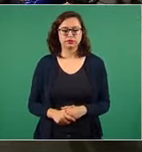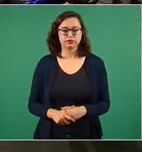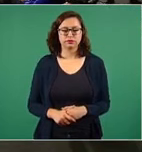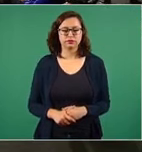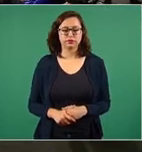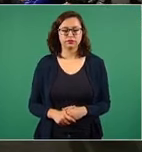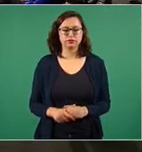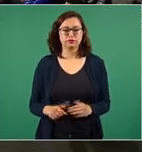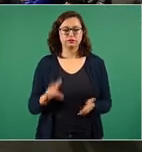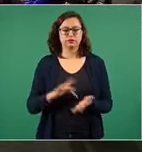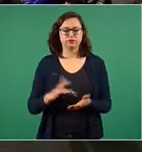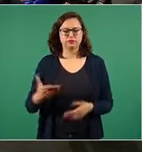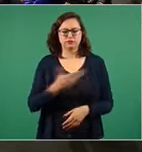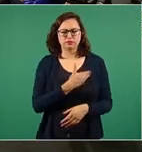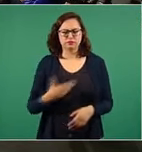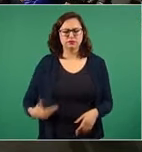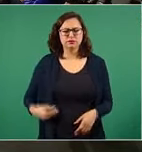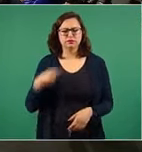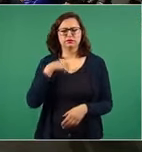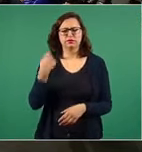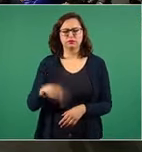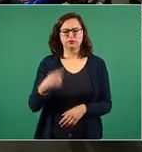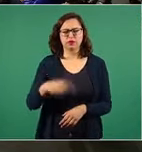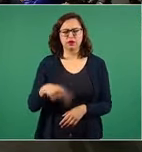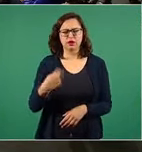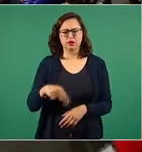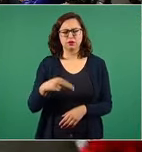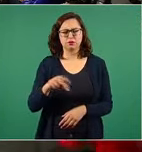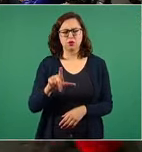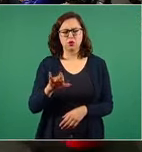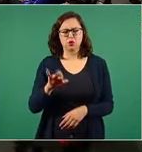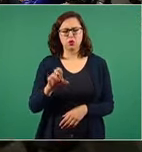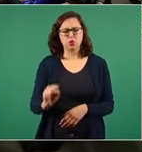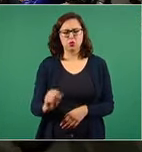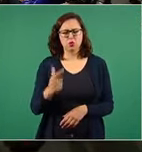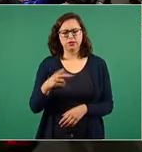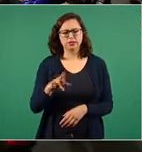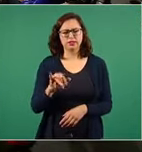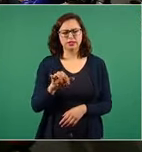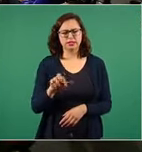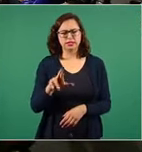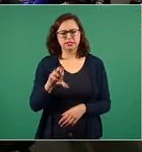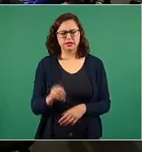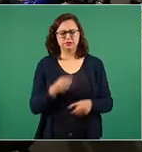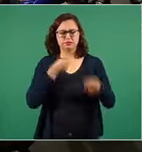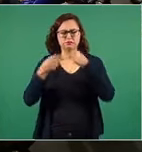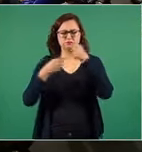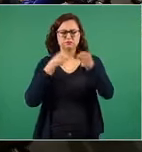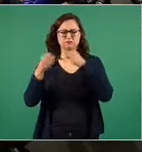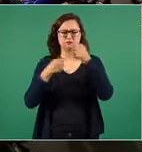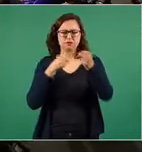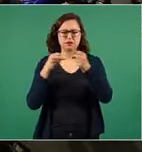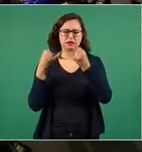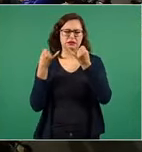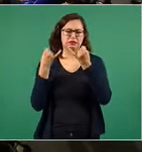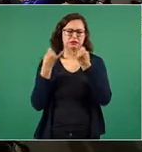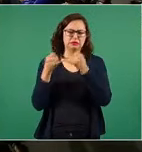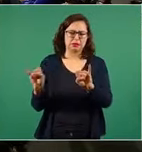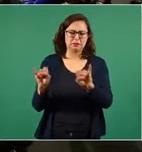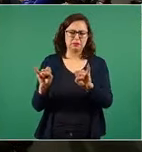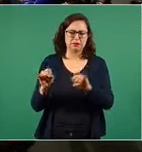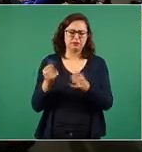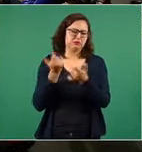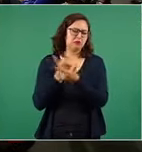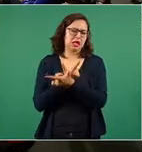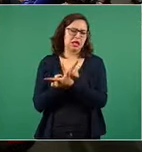Gracias, presidente. Soy Luis Guillermo Hernández, periodista libre, independiente. Ya está muy choteado el término. Soy periodista